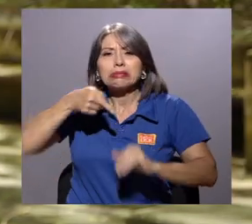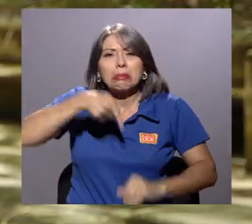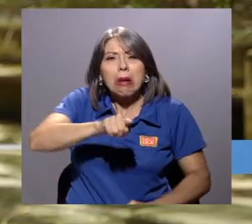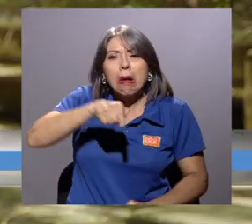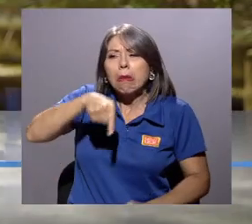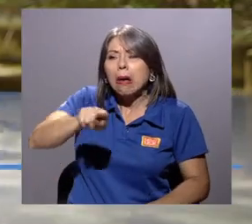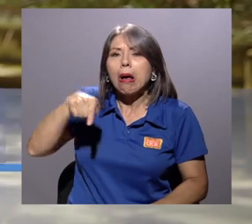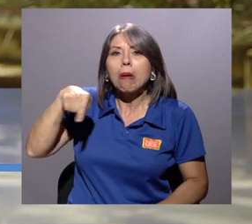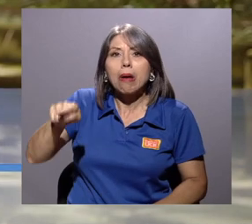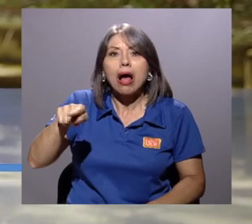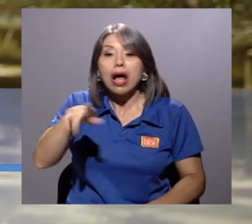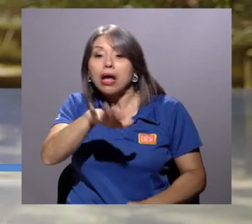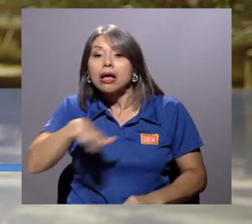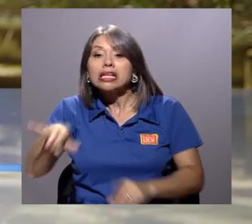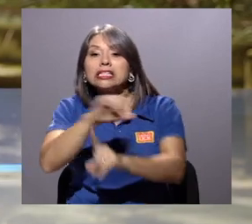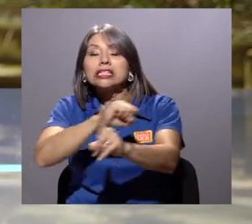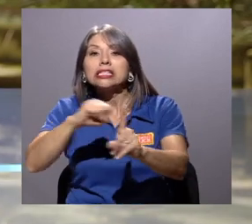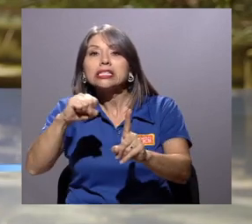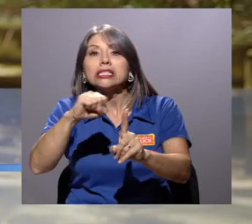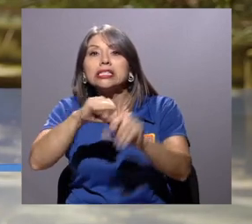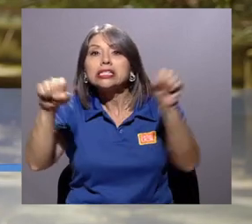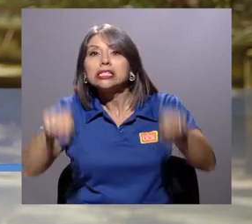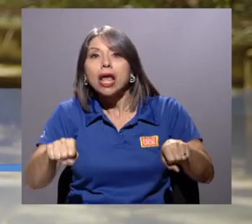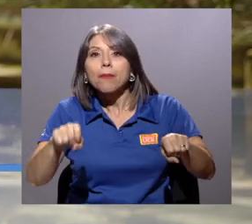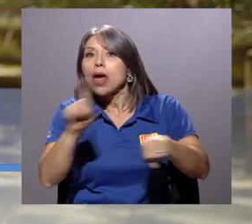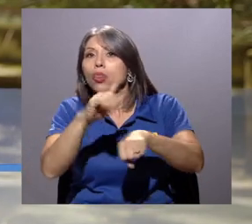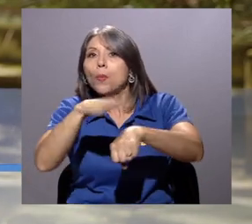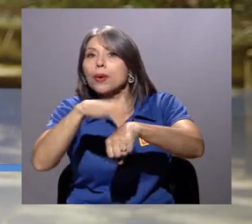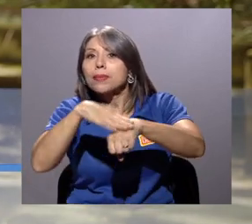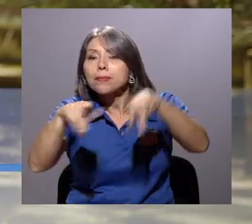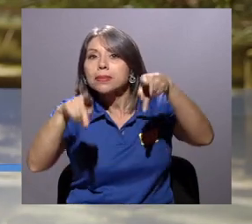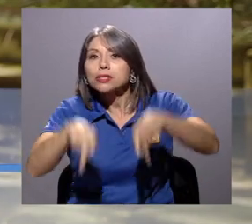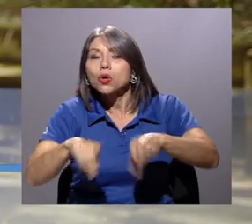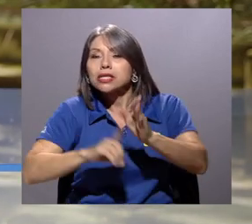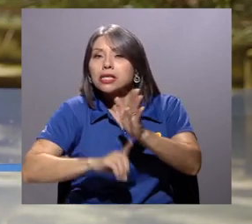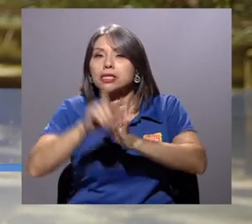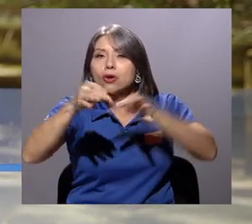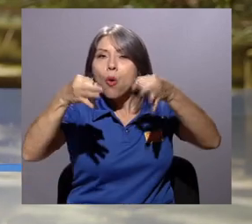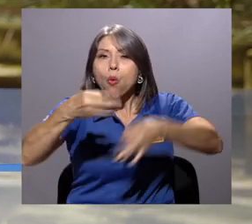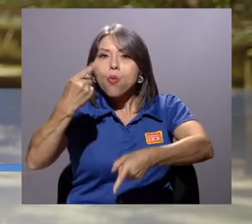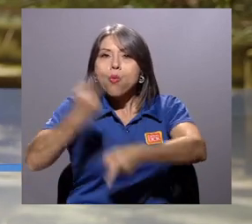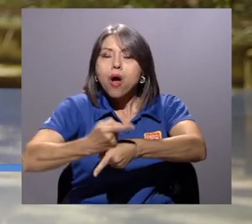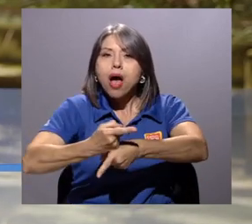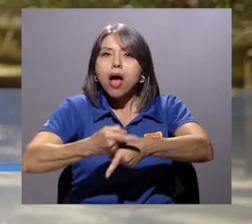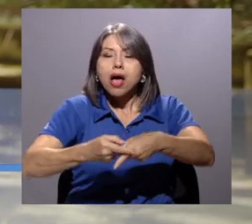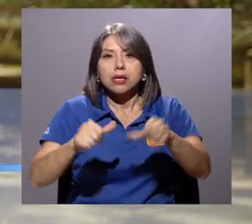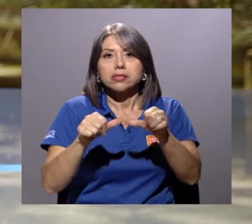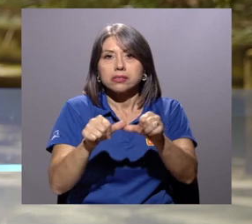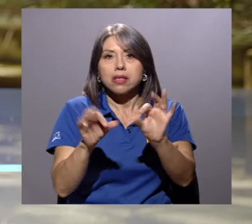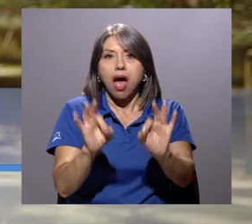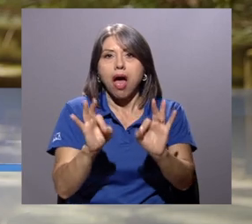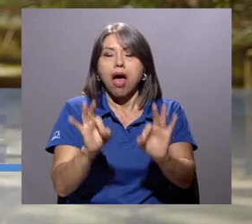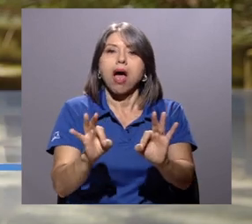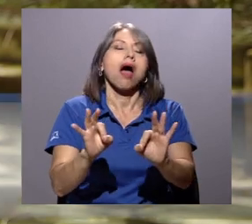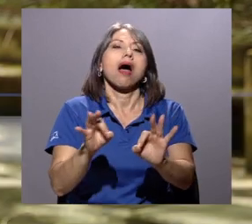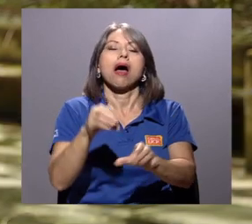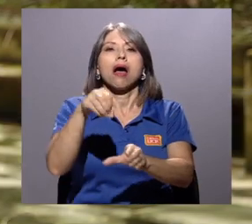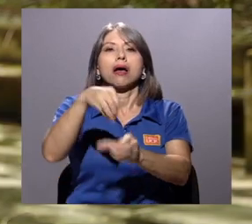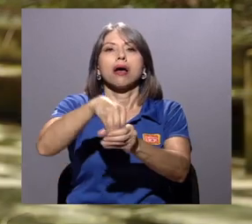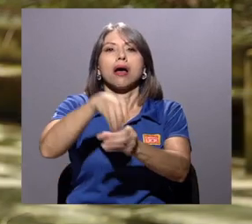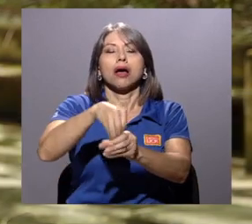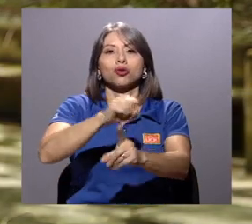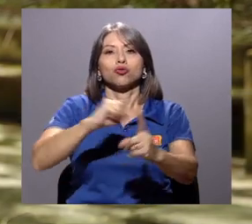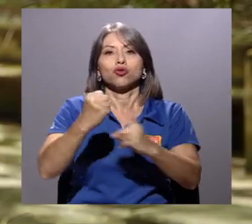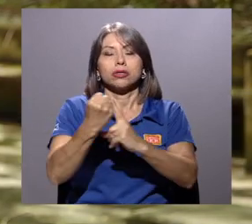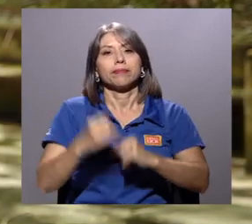permite a personas desarrollarse de manera adecuada y de manera estable en sociedad.